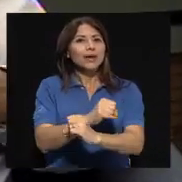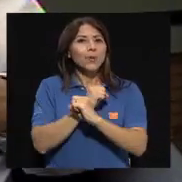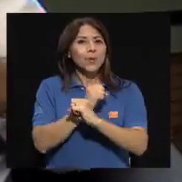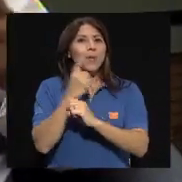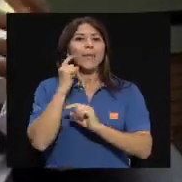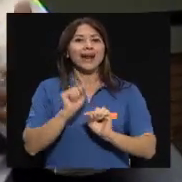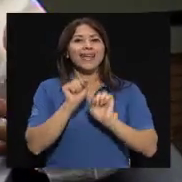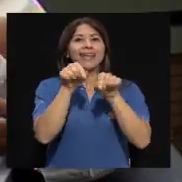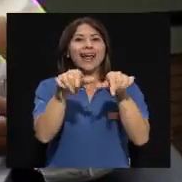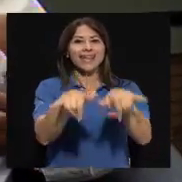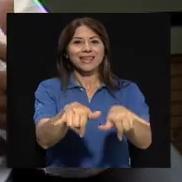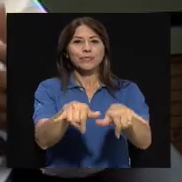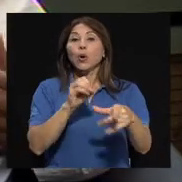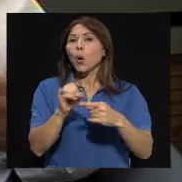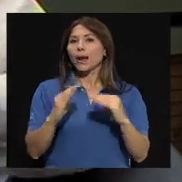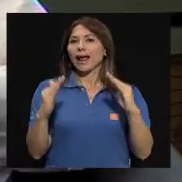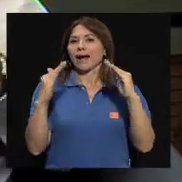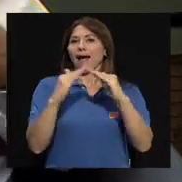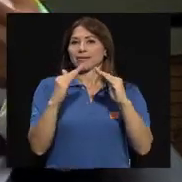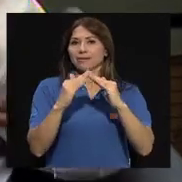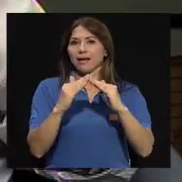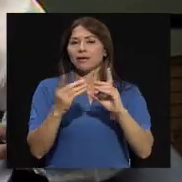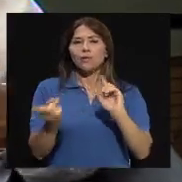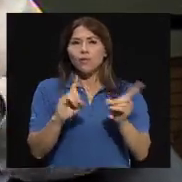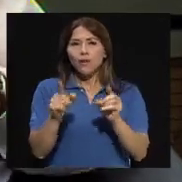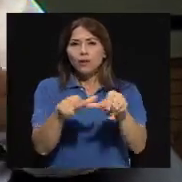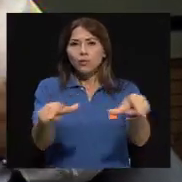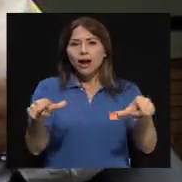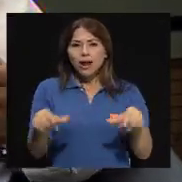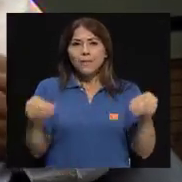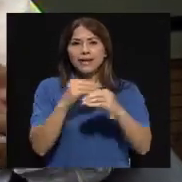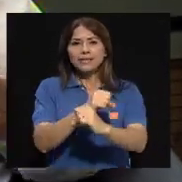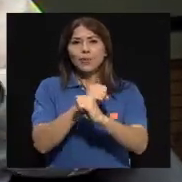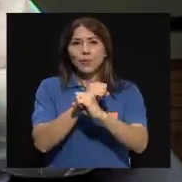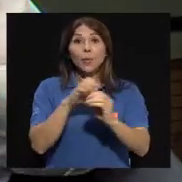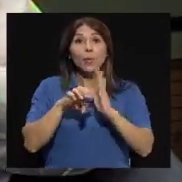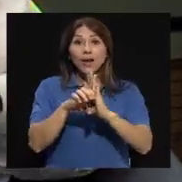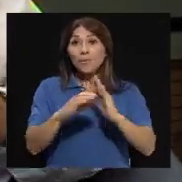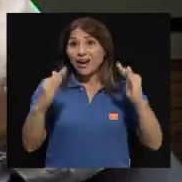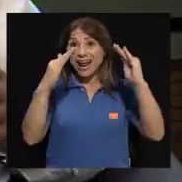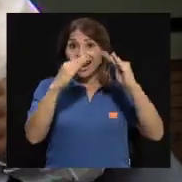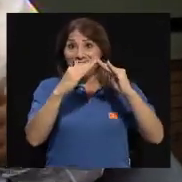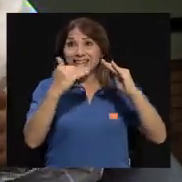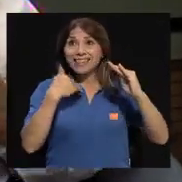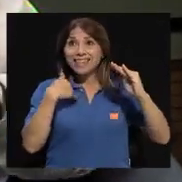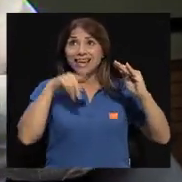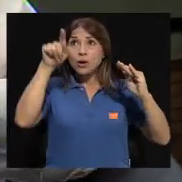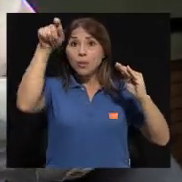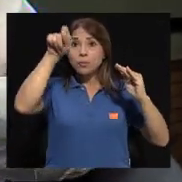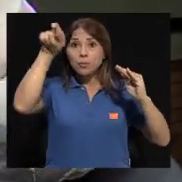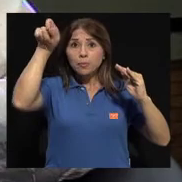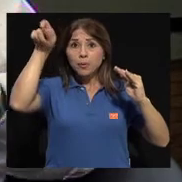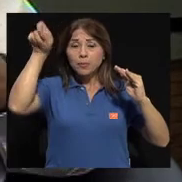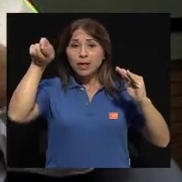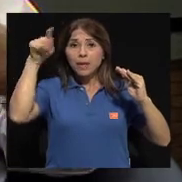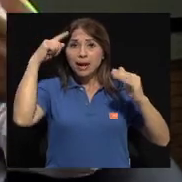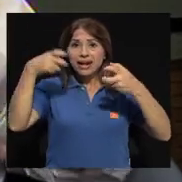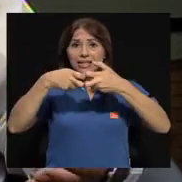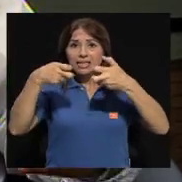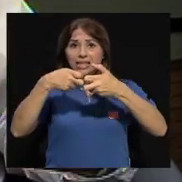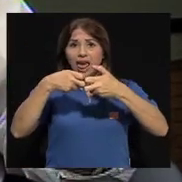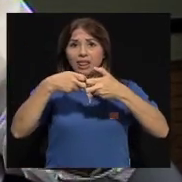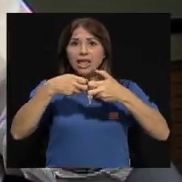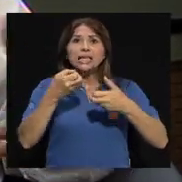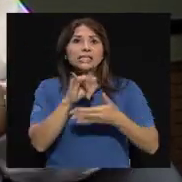toca a cada uno. Si no tiene breaker, que ojalá que lo tenga, pues quien baja la cuchilla, quien cierra la llave de paso del gas, que